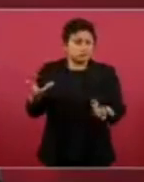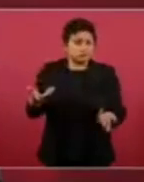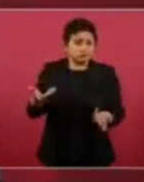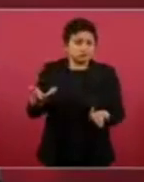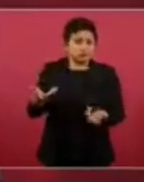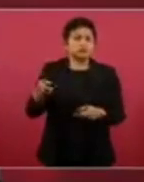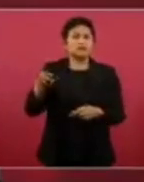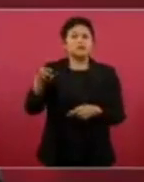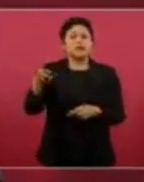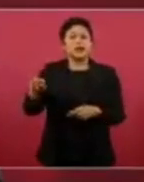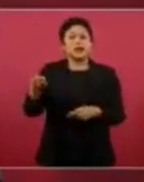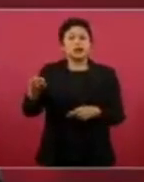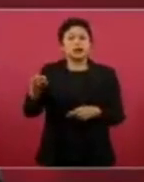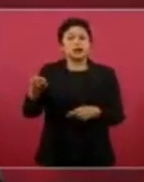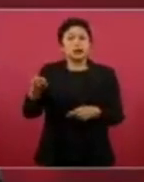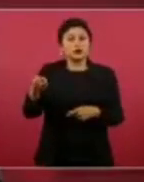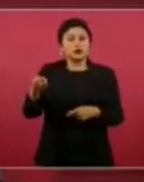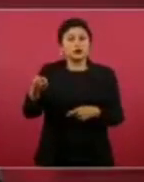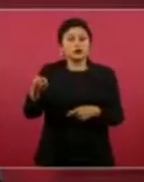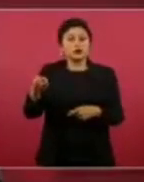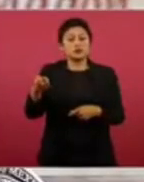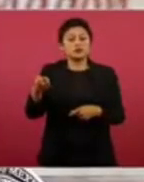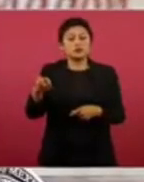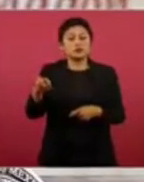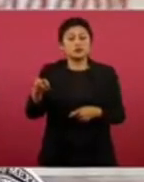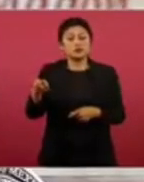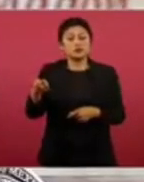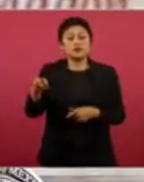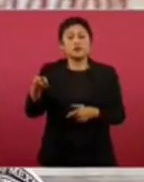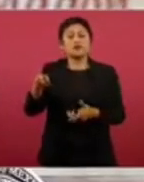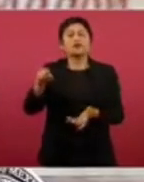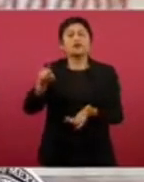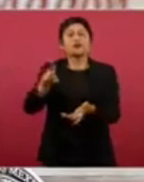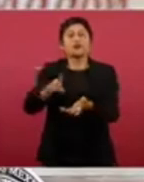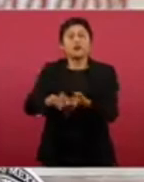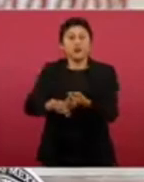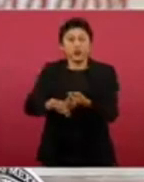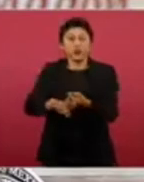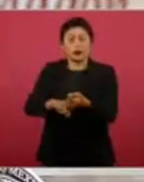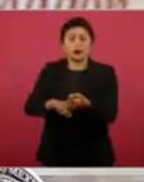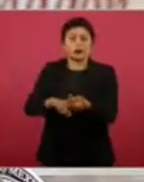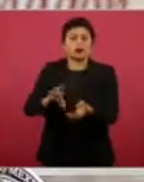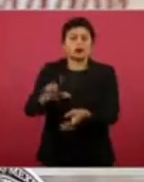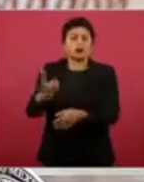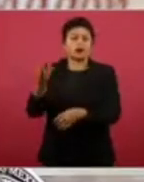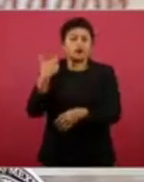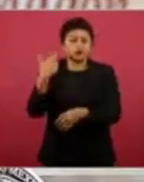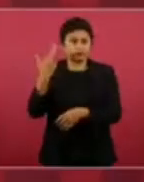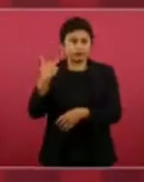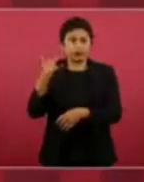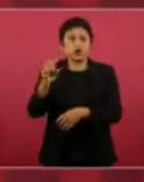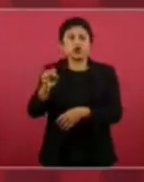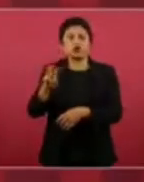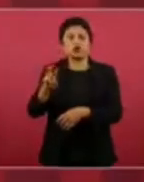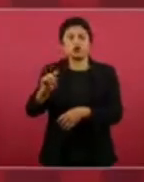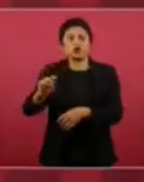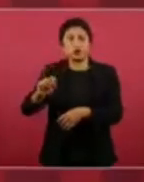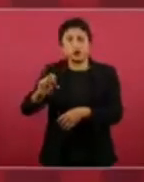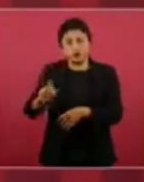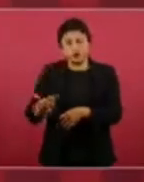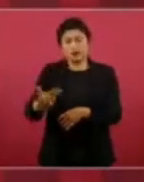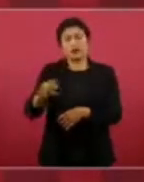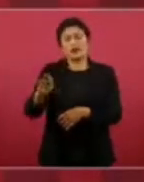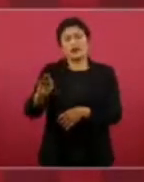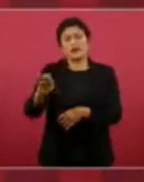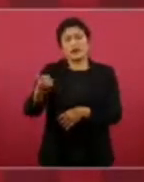pertenecen a la estación Mega Radio, a Switch FM, y ahí se encontraba entre